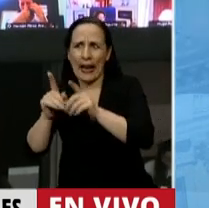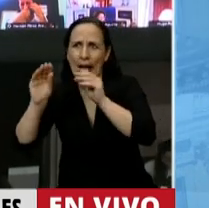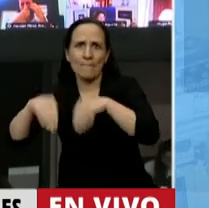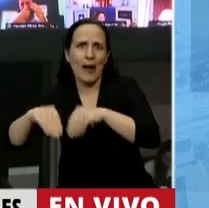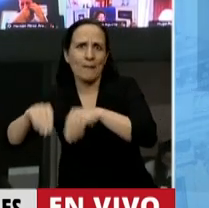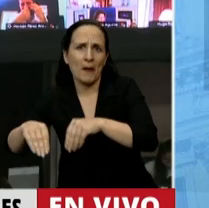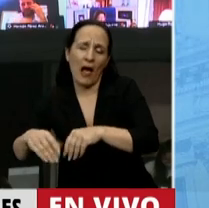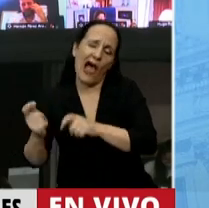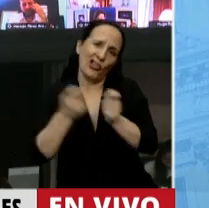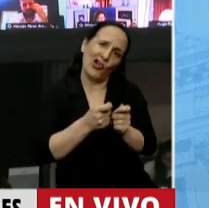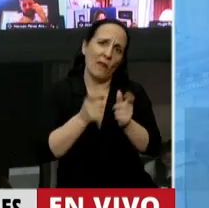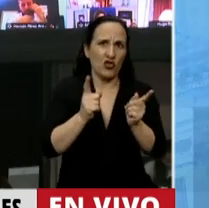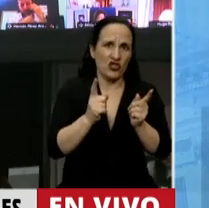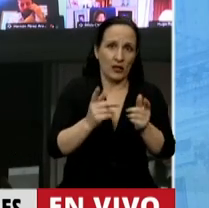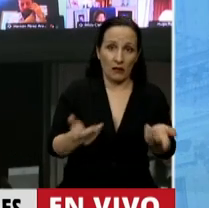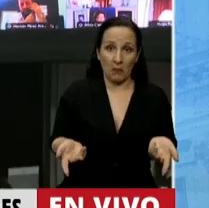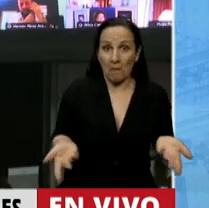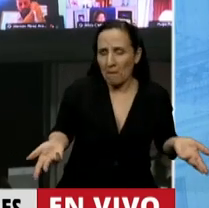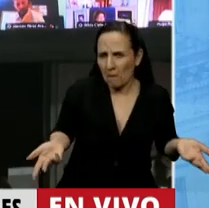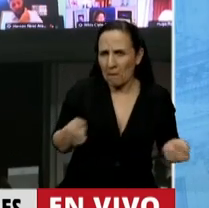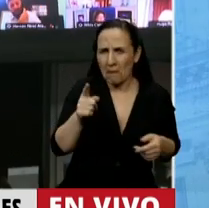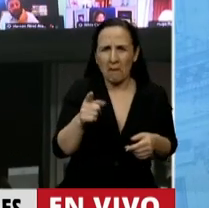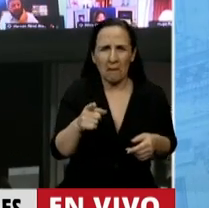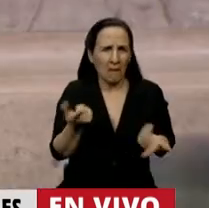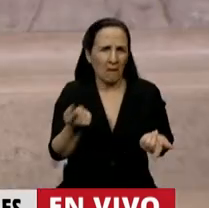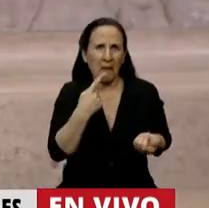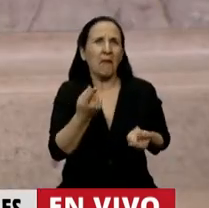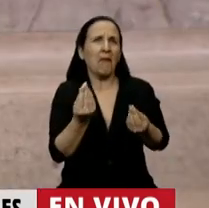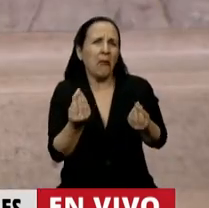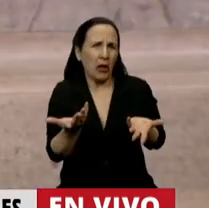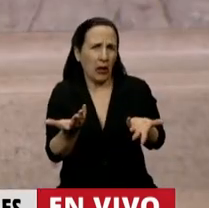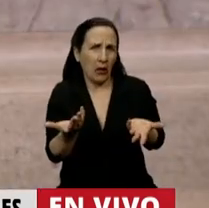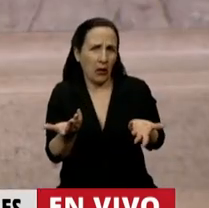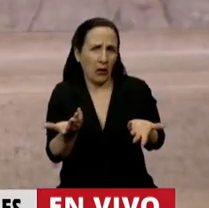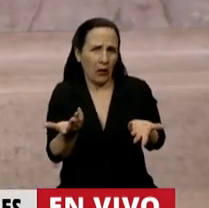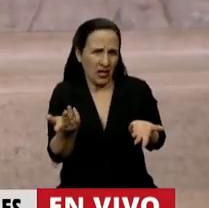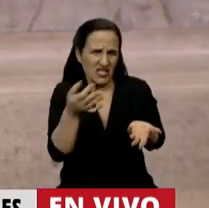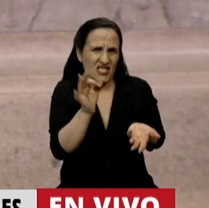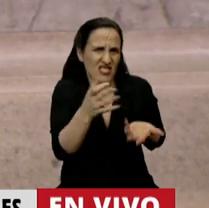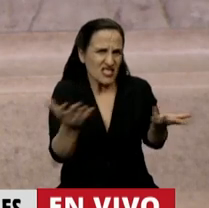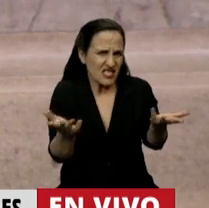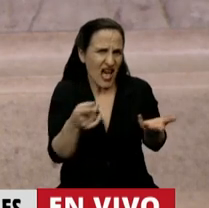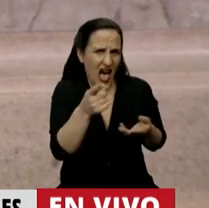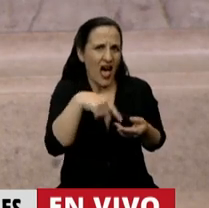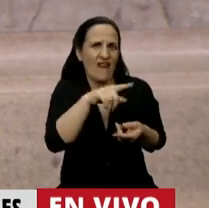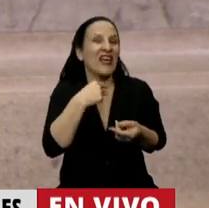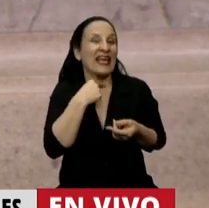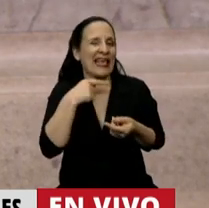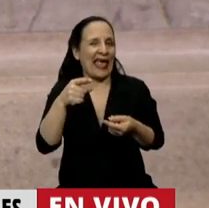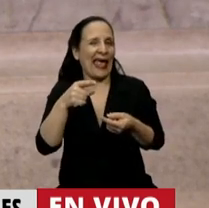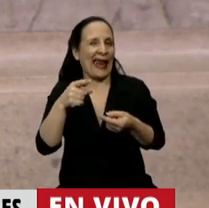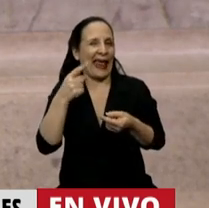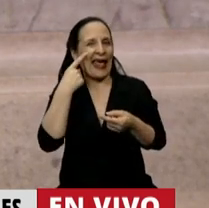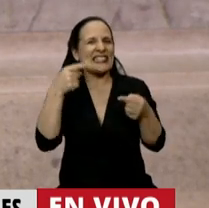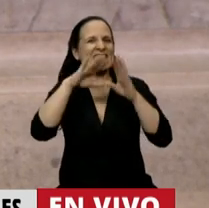¿Cuál es la crítica? Me pregunto. En primer lugar ya sabemos que quieren liquidar los institutos de